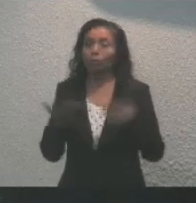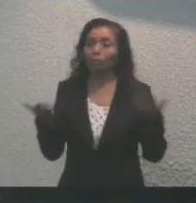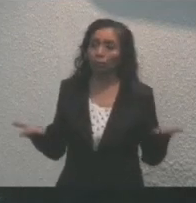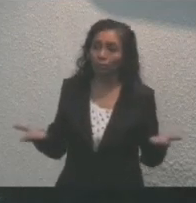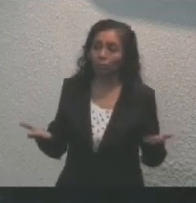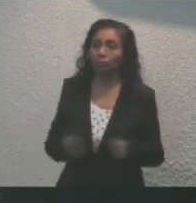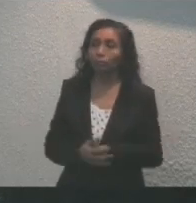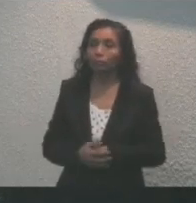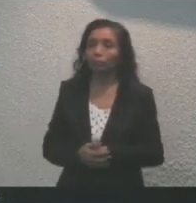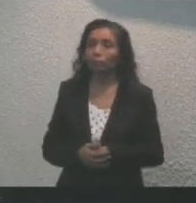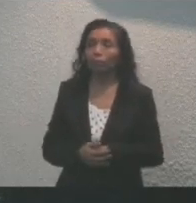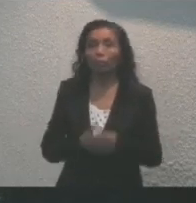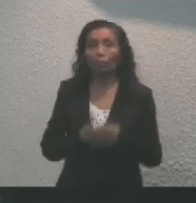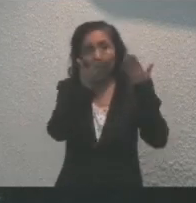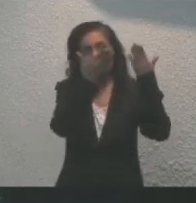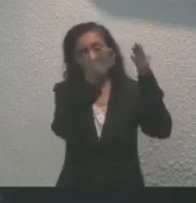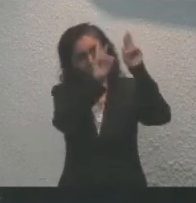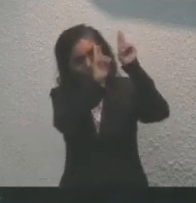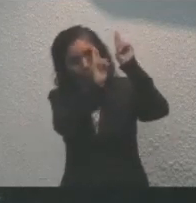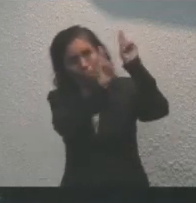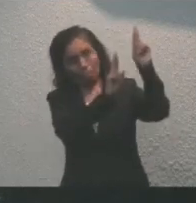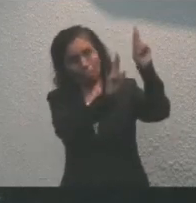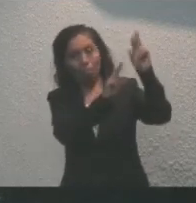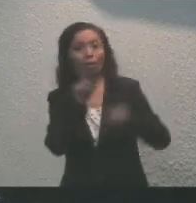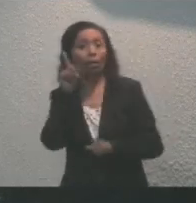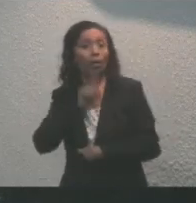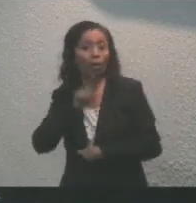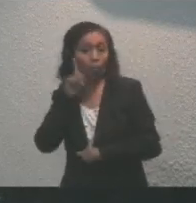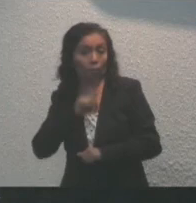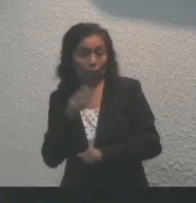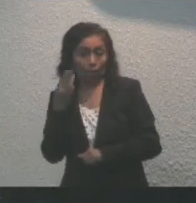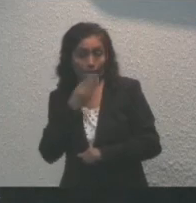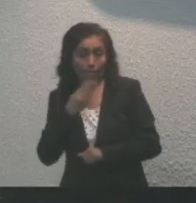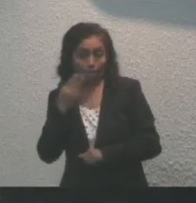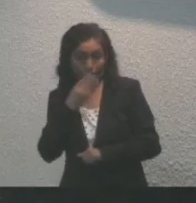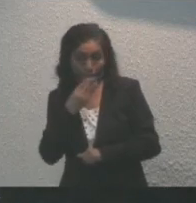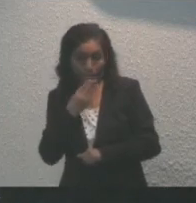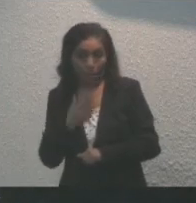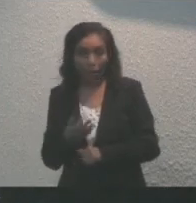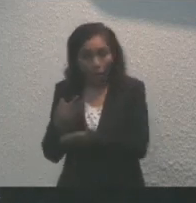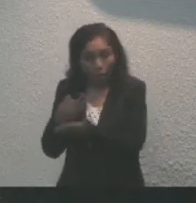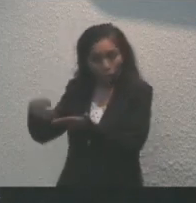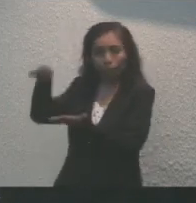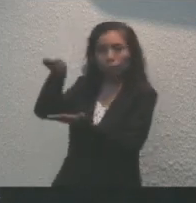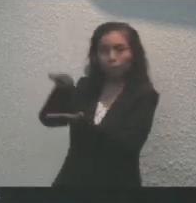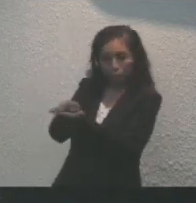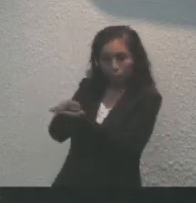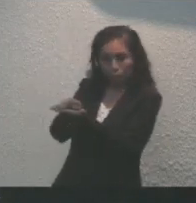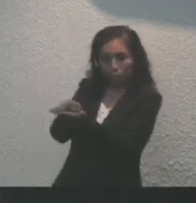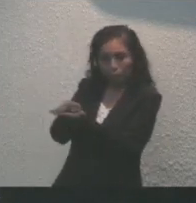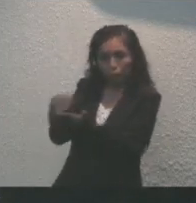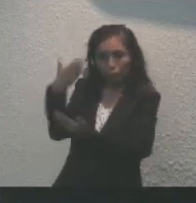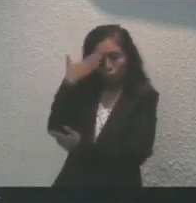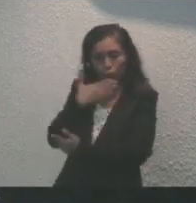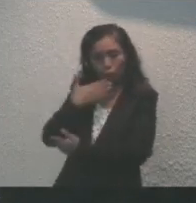ofrecerle un reconocimiento a la mujer maya a la valentía y talento